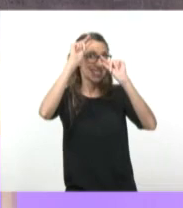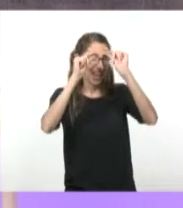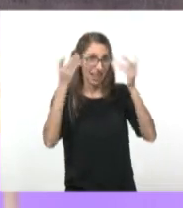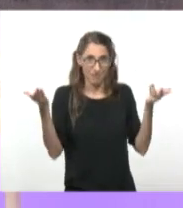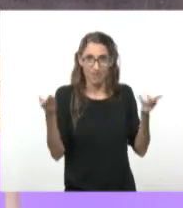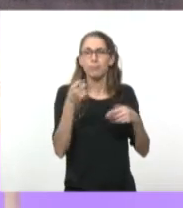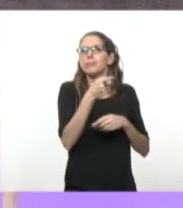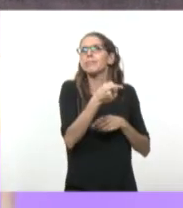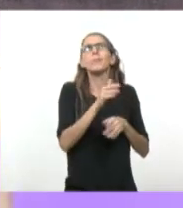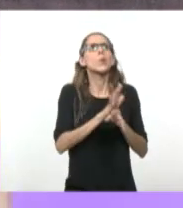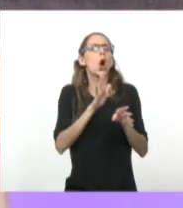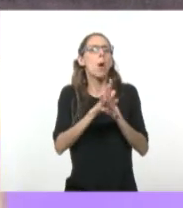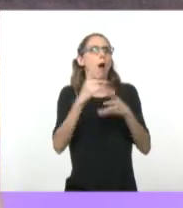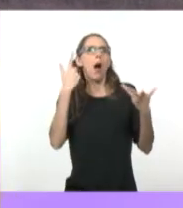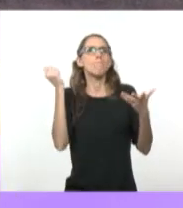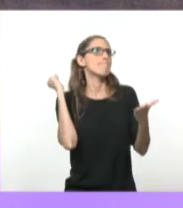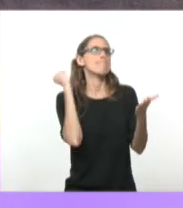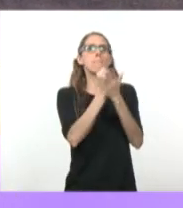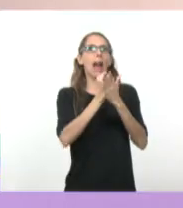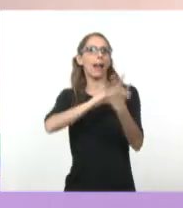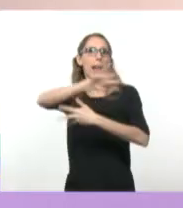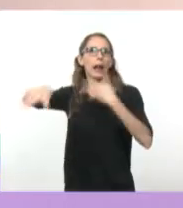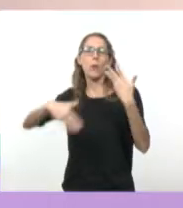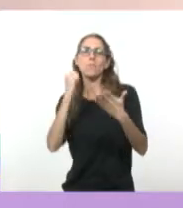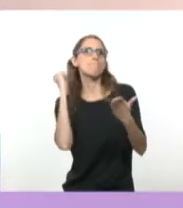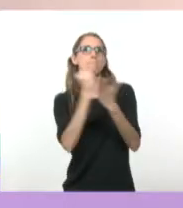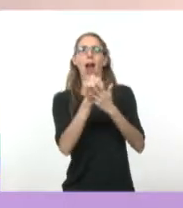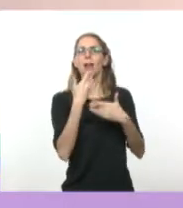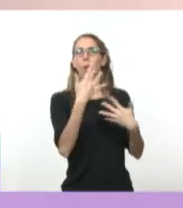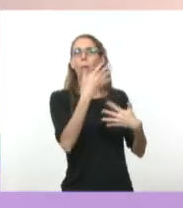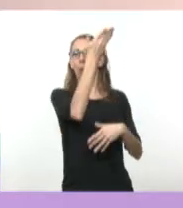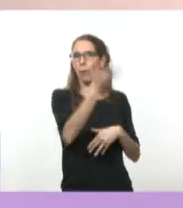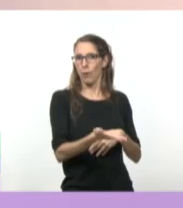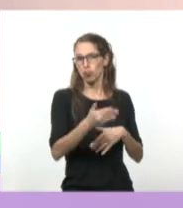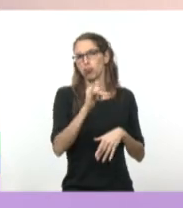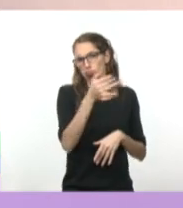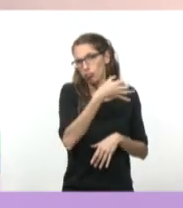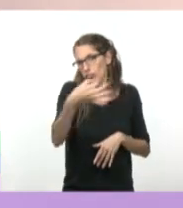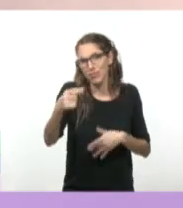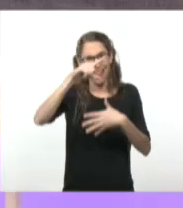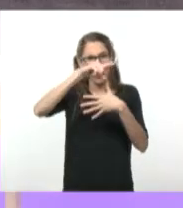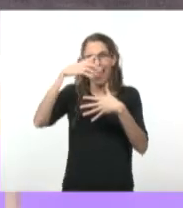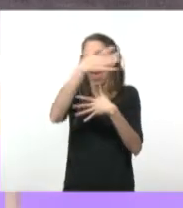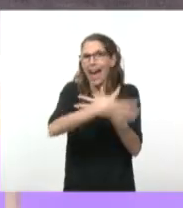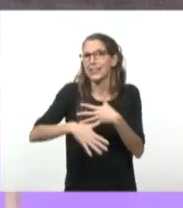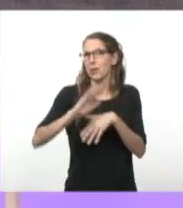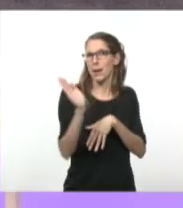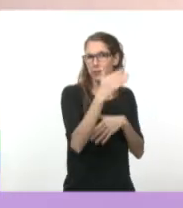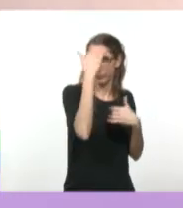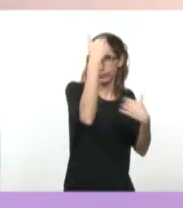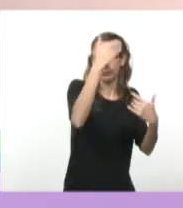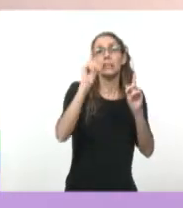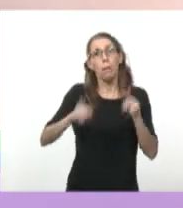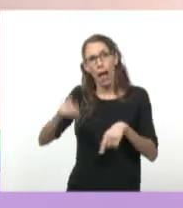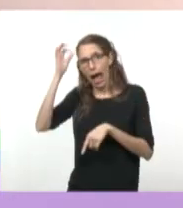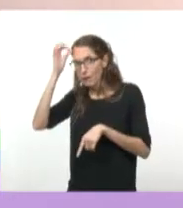de, digamos, de emblema revolucionario para todo Latinoamérica. Va una figura para todo Latinoamérica. Y África también. Va a ser una